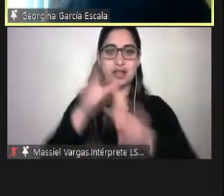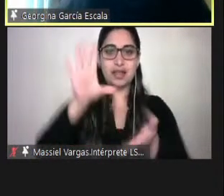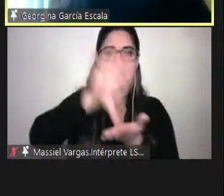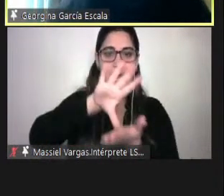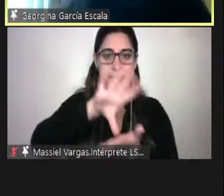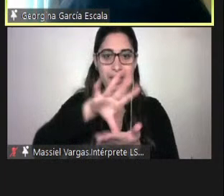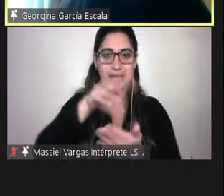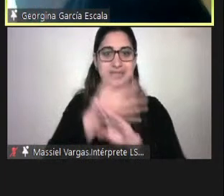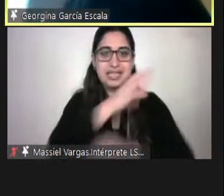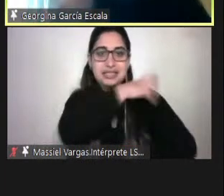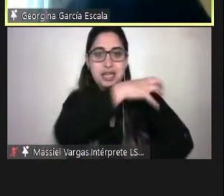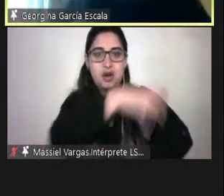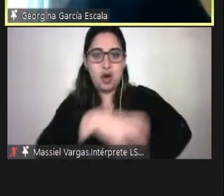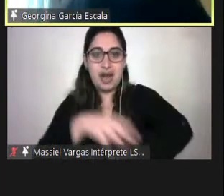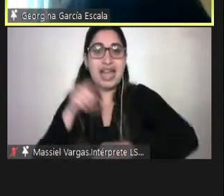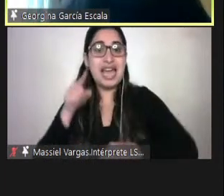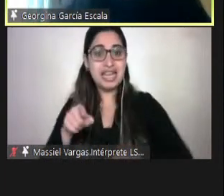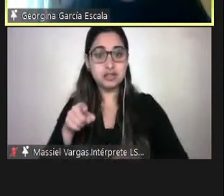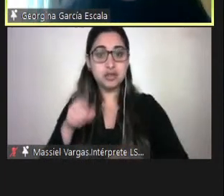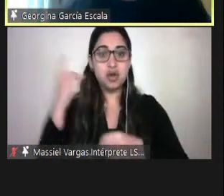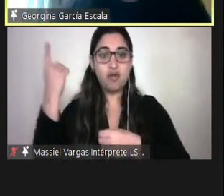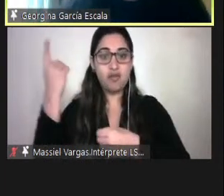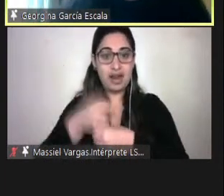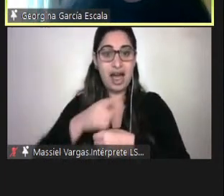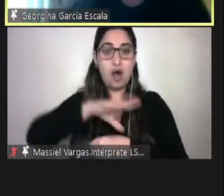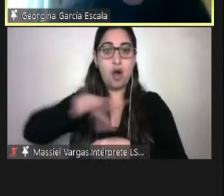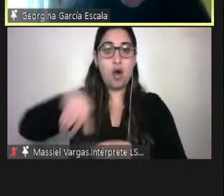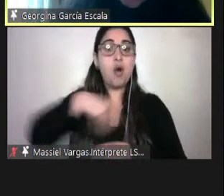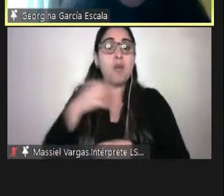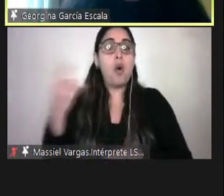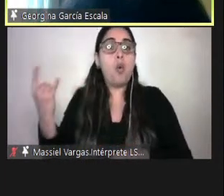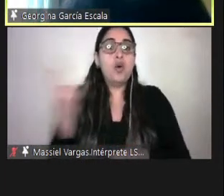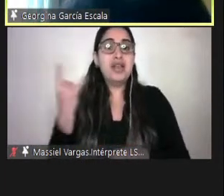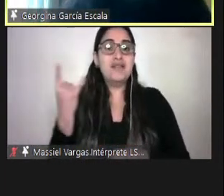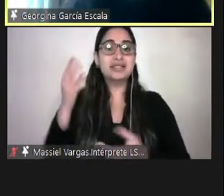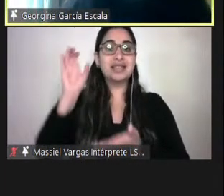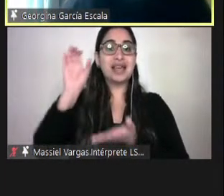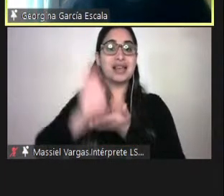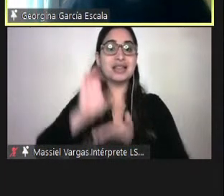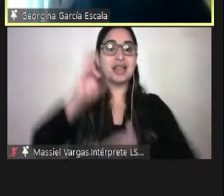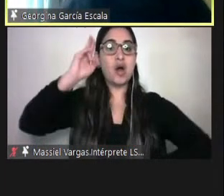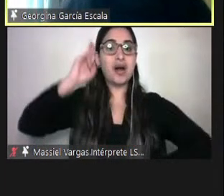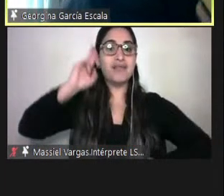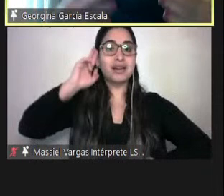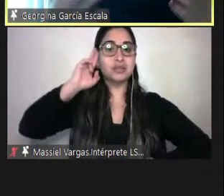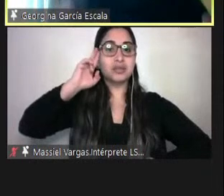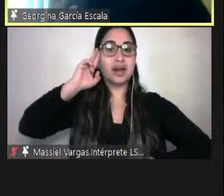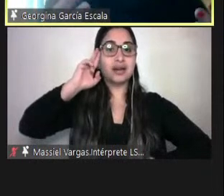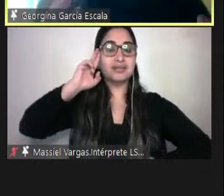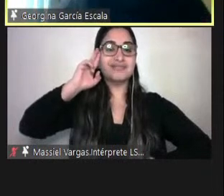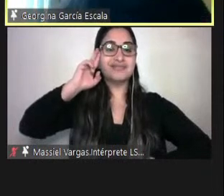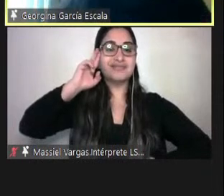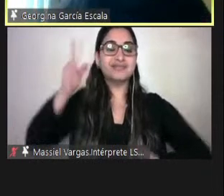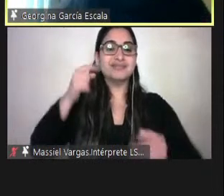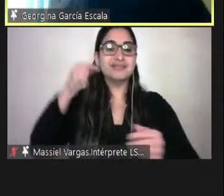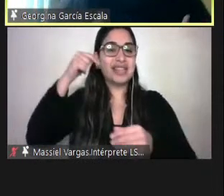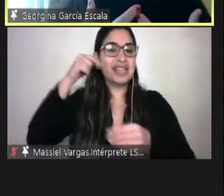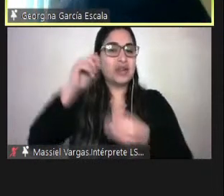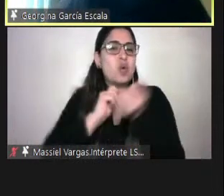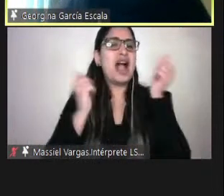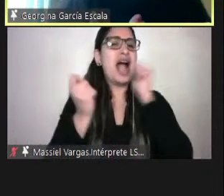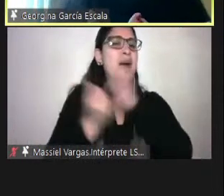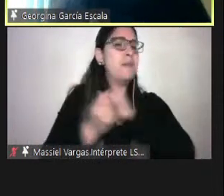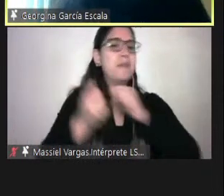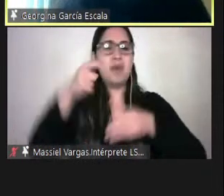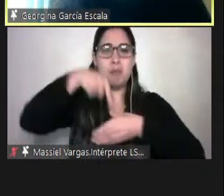obliga a reflexionarnos como universidad del Estado para poder avanzar en cambios profundos que